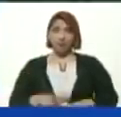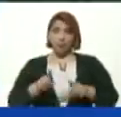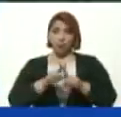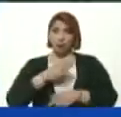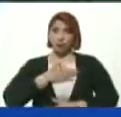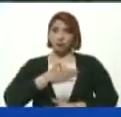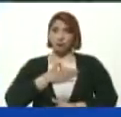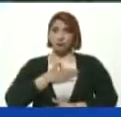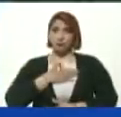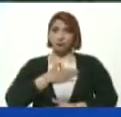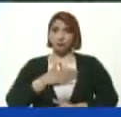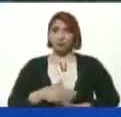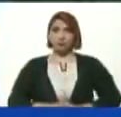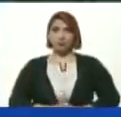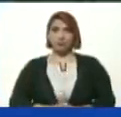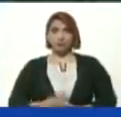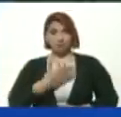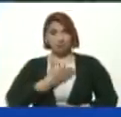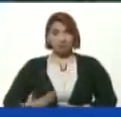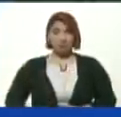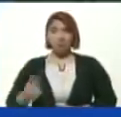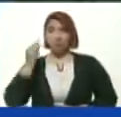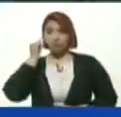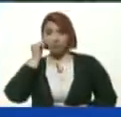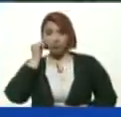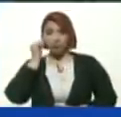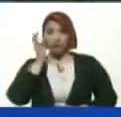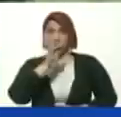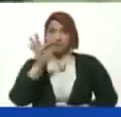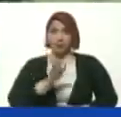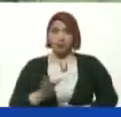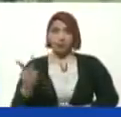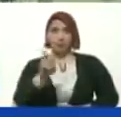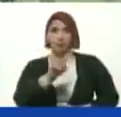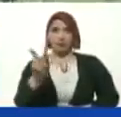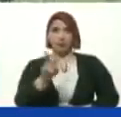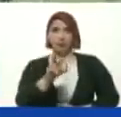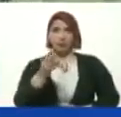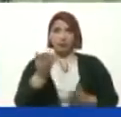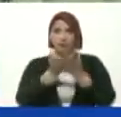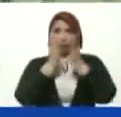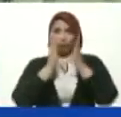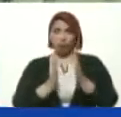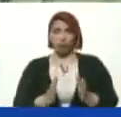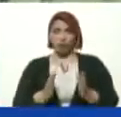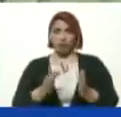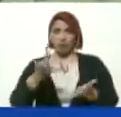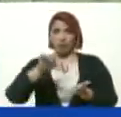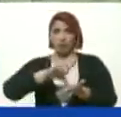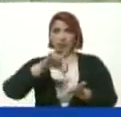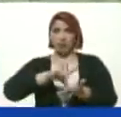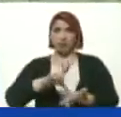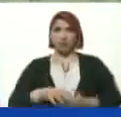Pero es presidenta De la Federación Venezolana De Estudiantes De Educación Media